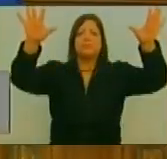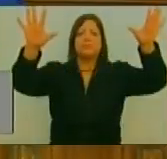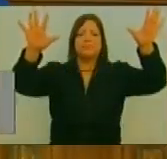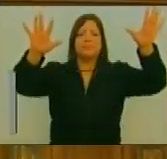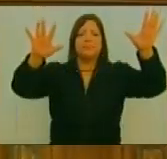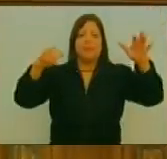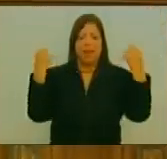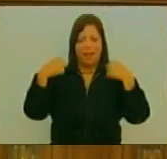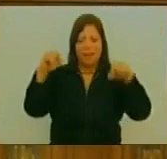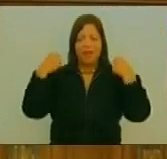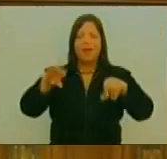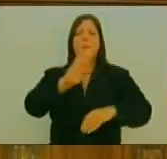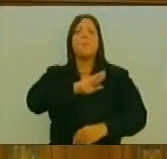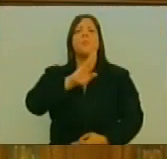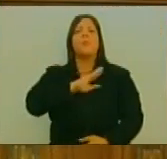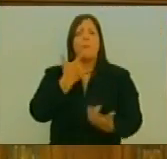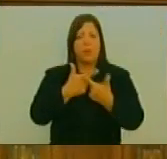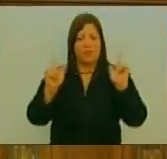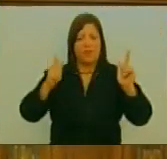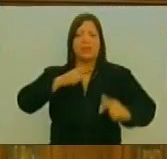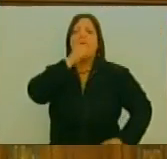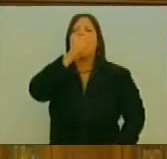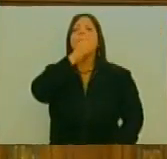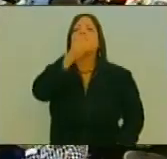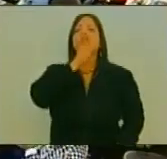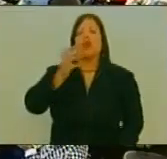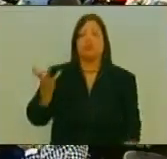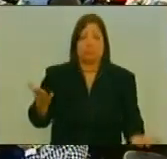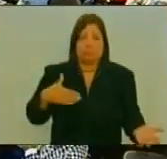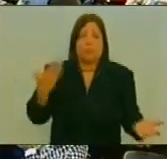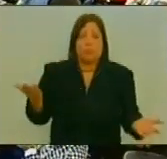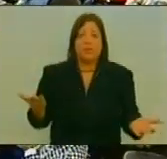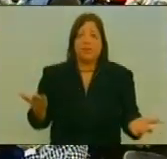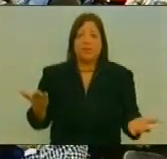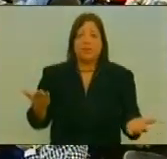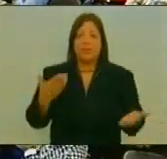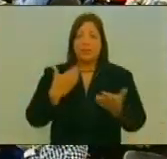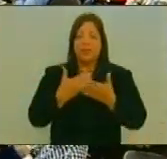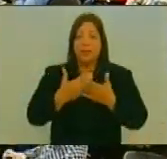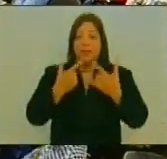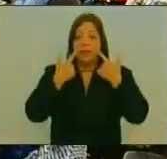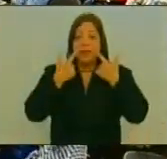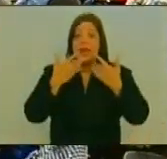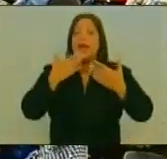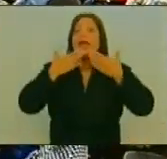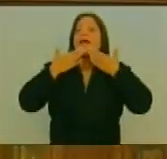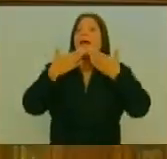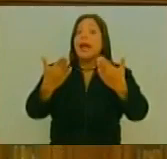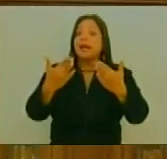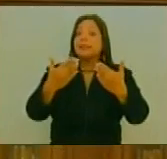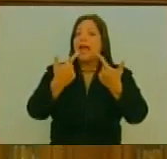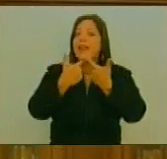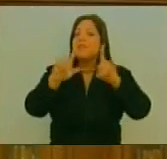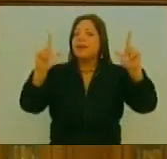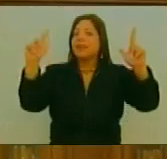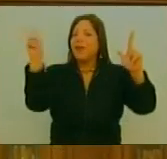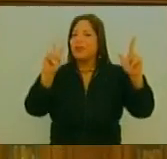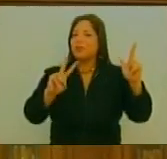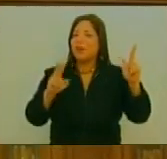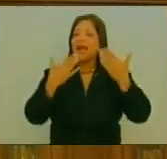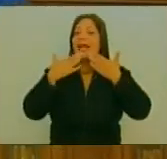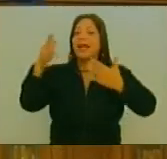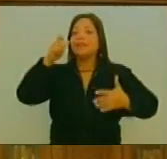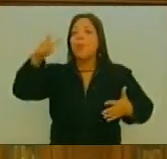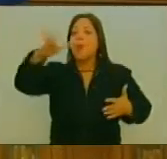Hace ejercicio De esa libertad De expresión Y si no fuese Por ese ejercicio De libertad De expresión De nuestro pueblo